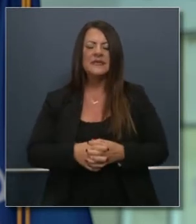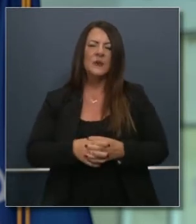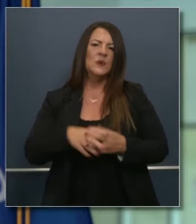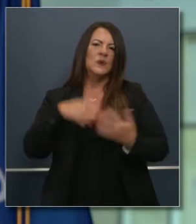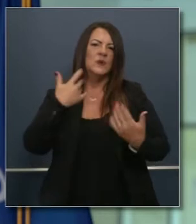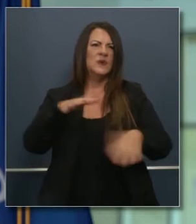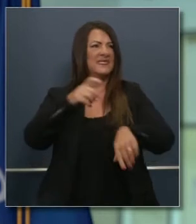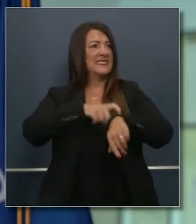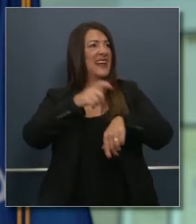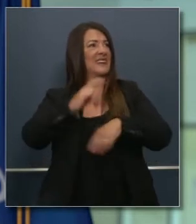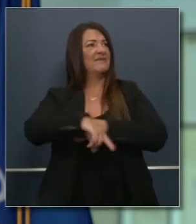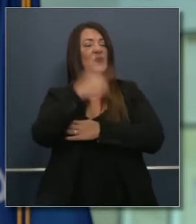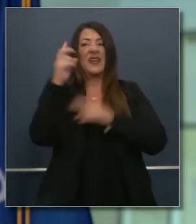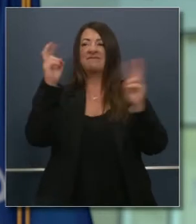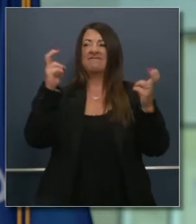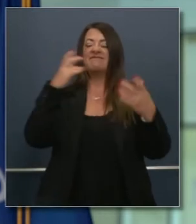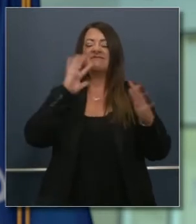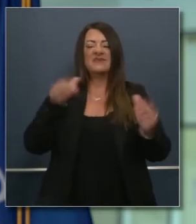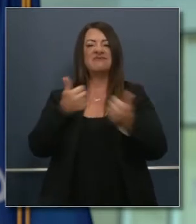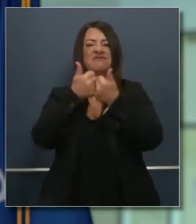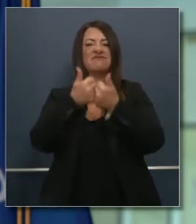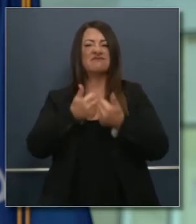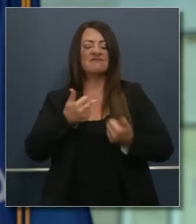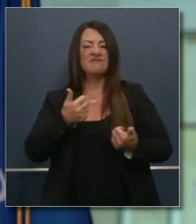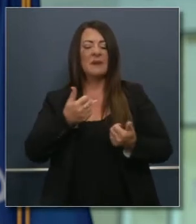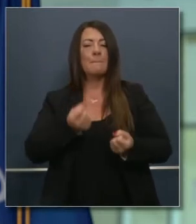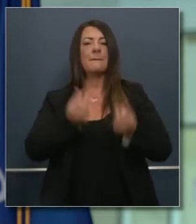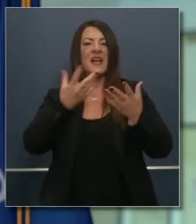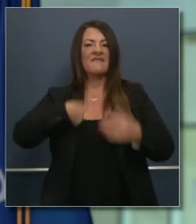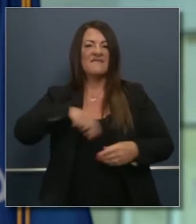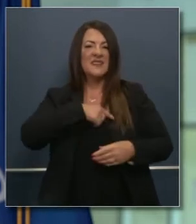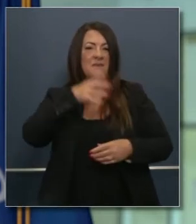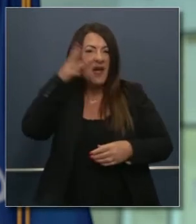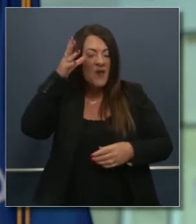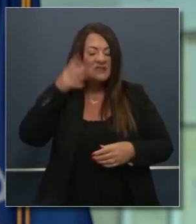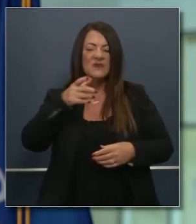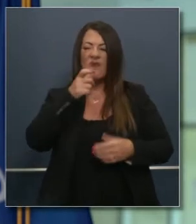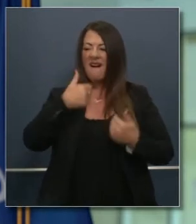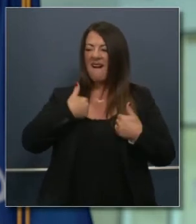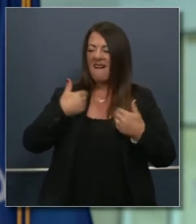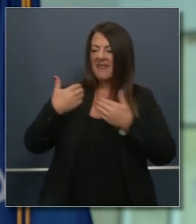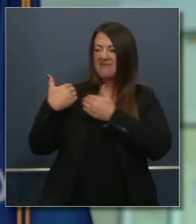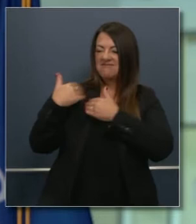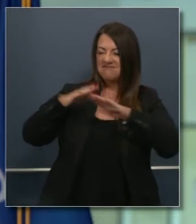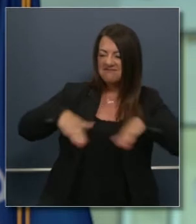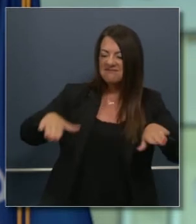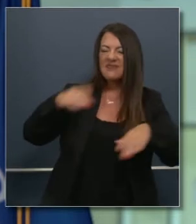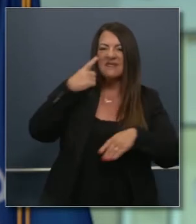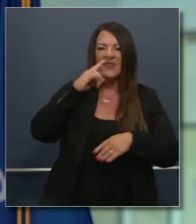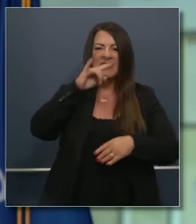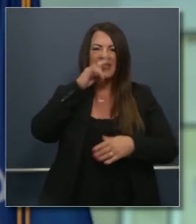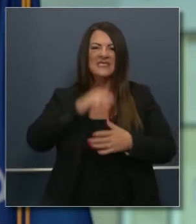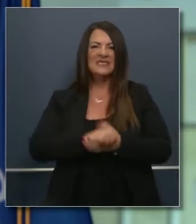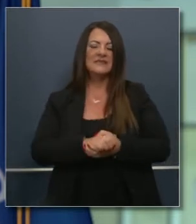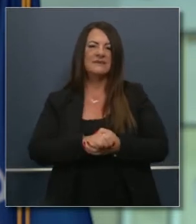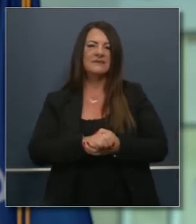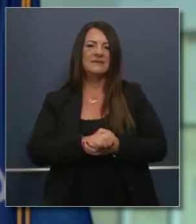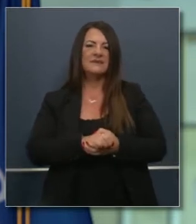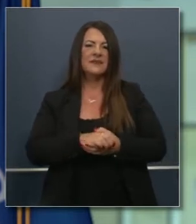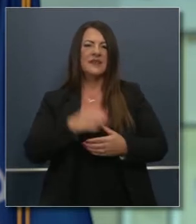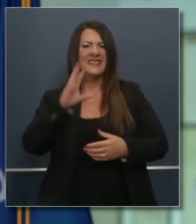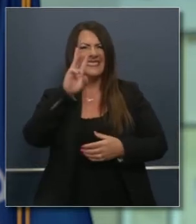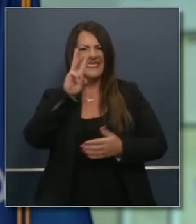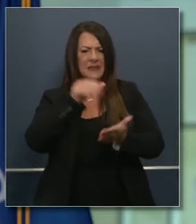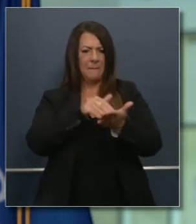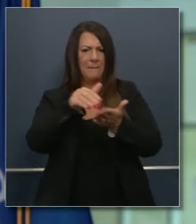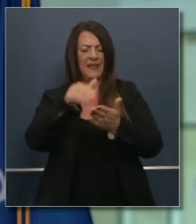Esto es un momento que es un gran reto para todos nosotros, particularmente los padres y aquellos que son responsables por más de